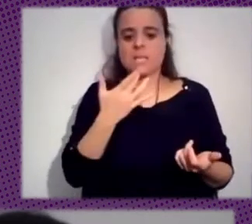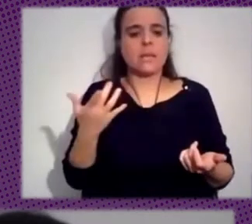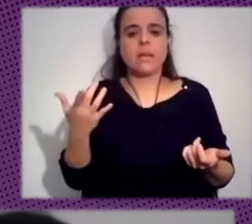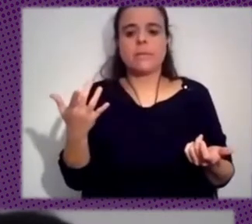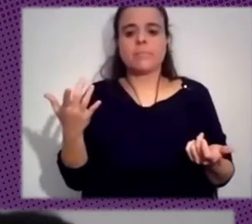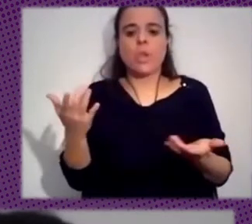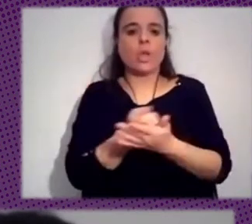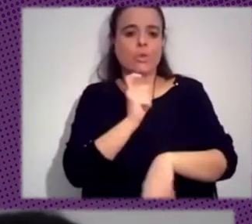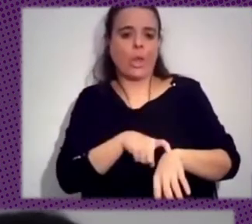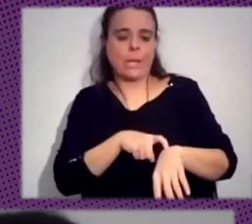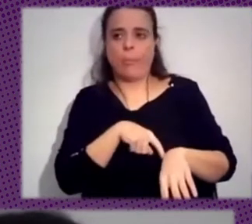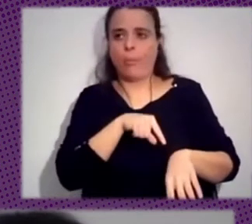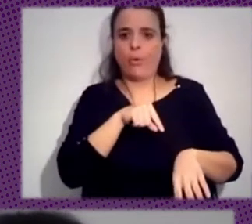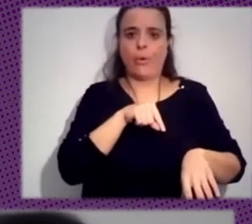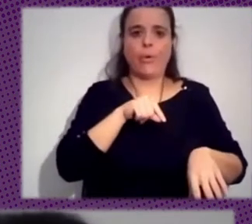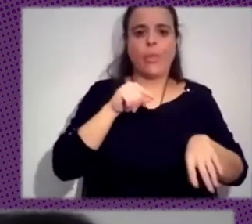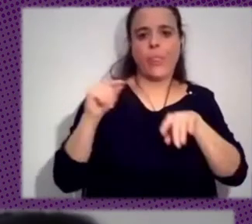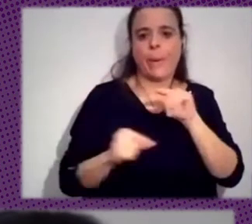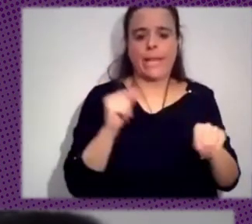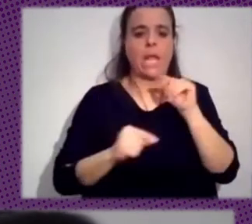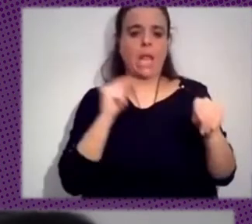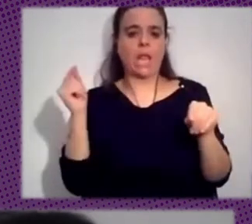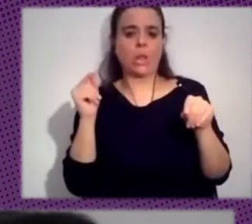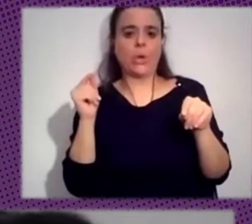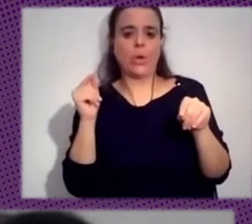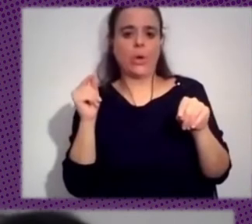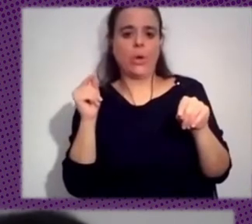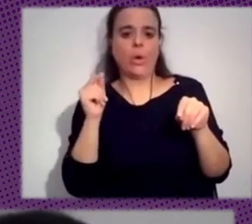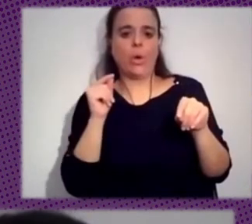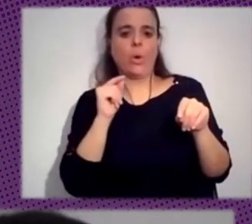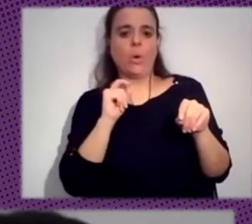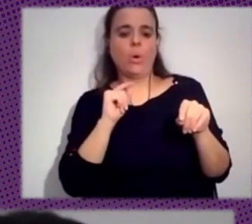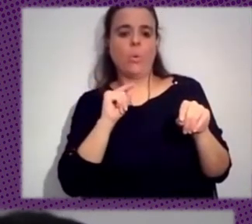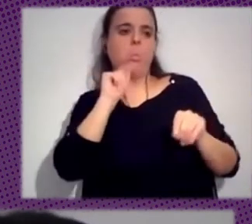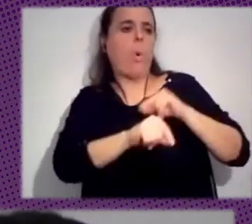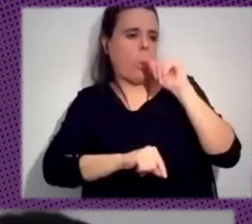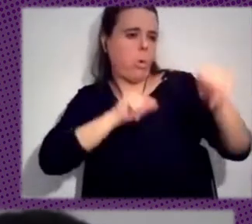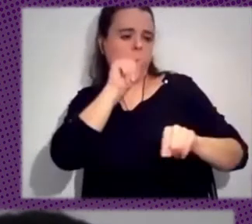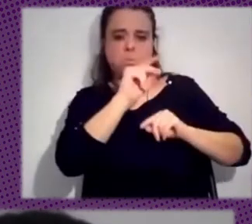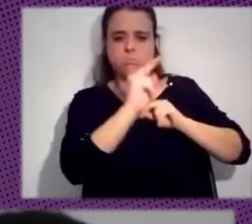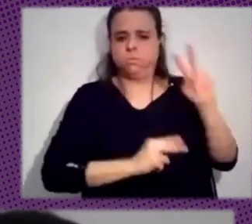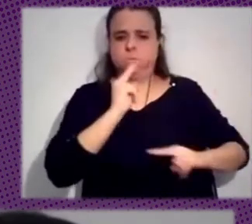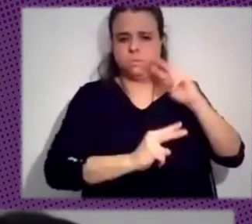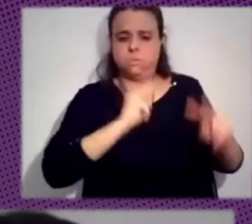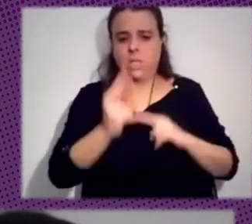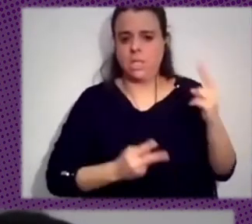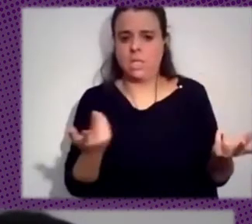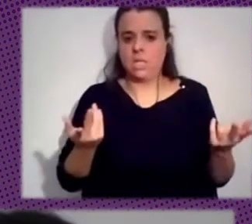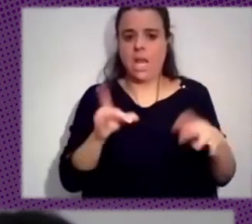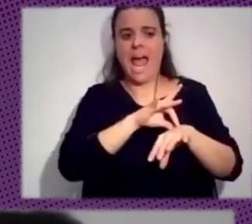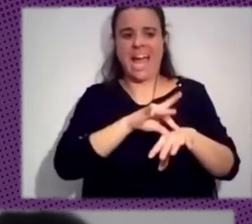debatiendo, entrando a contrarrestar, a contradecir, a rebatir las ideas que se ponen en la agenda política desde la